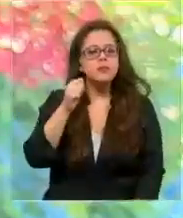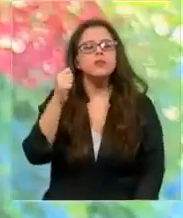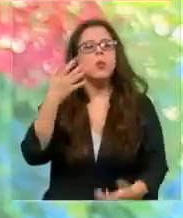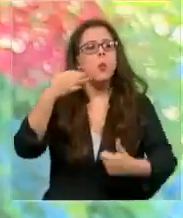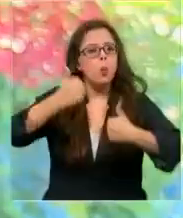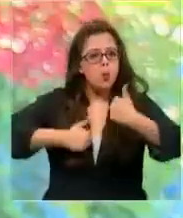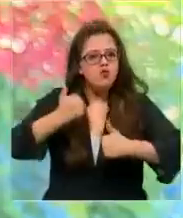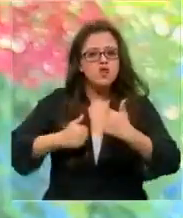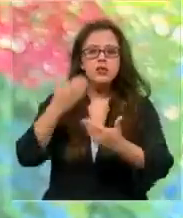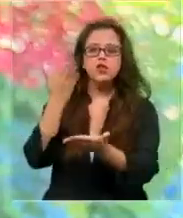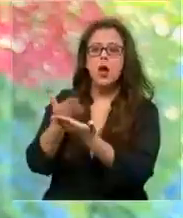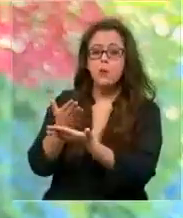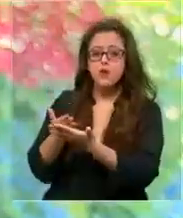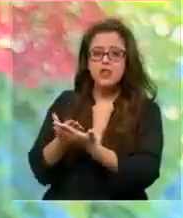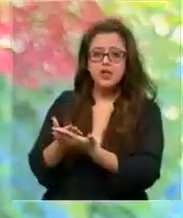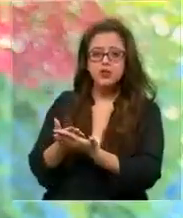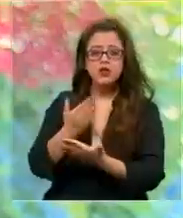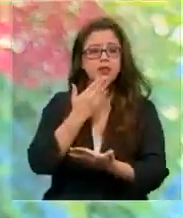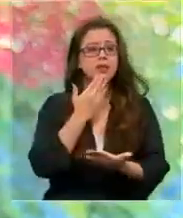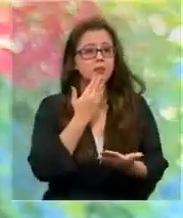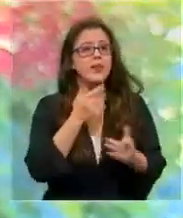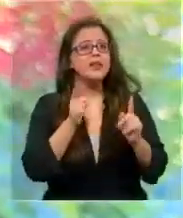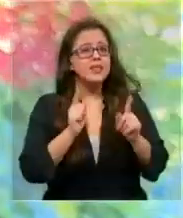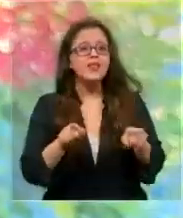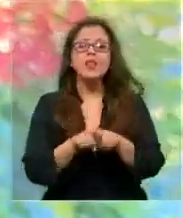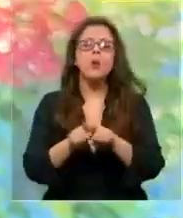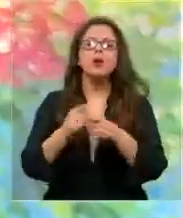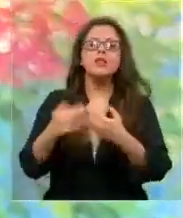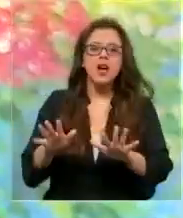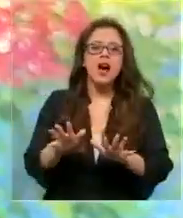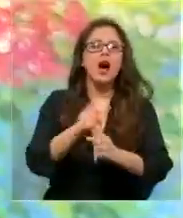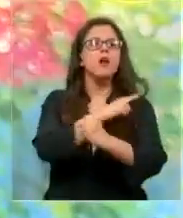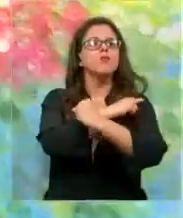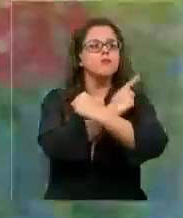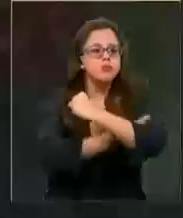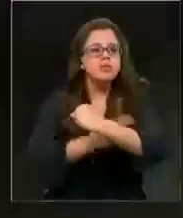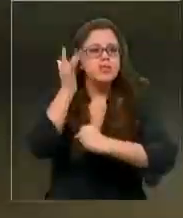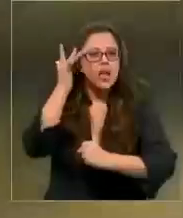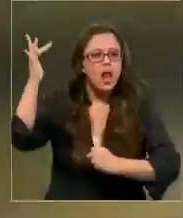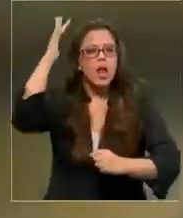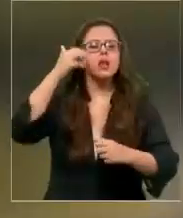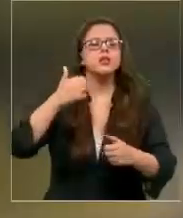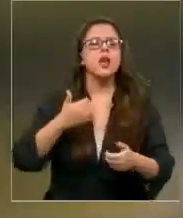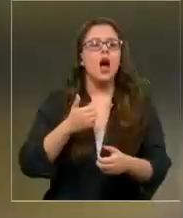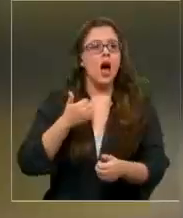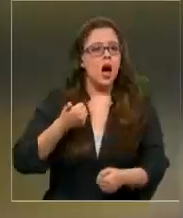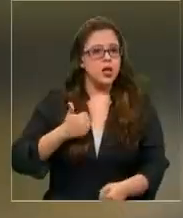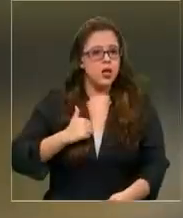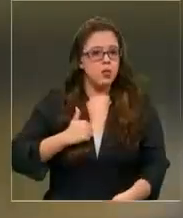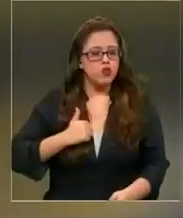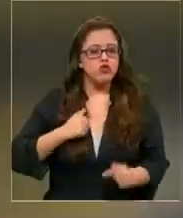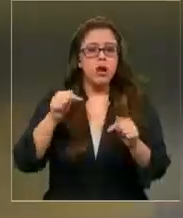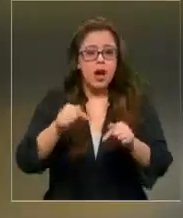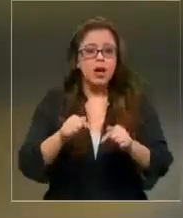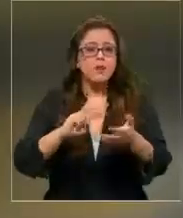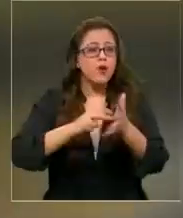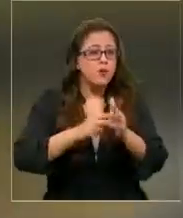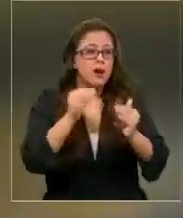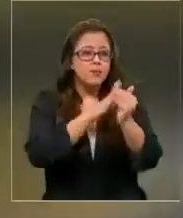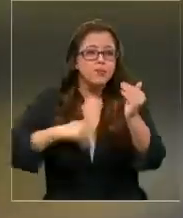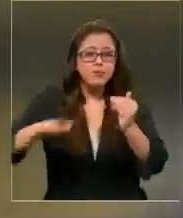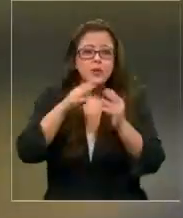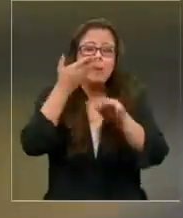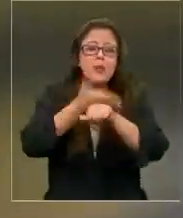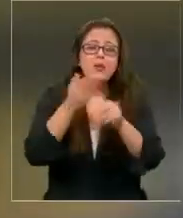aprovechando que además debe potenciarse la inteligencia policial. Problemática para los vecinos, quienes solo